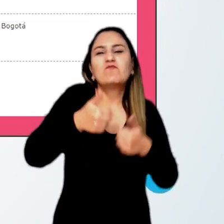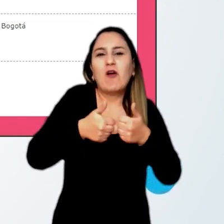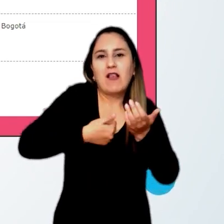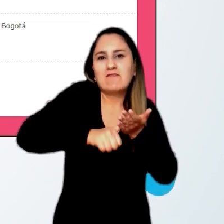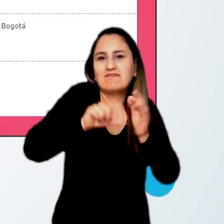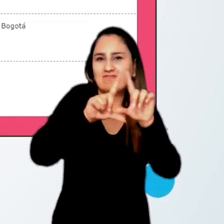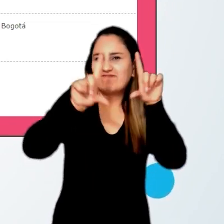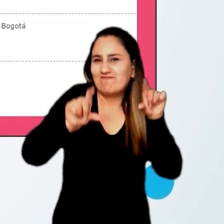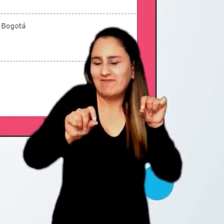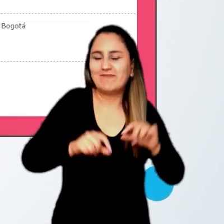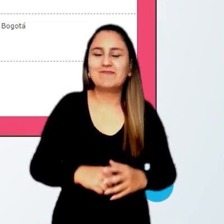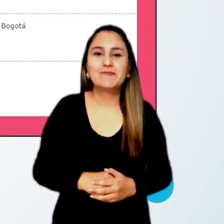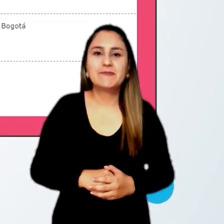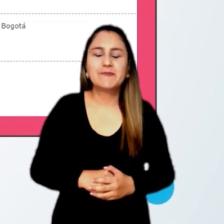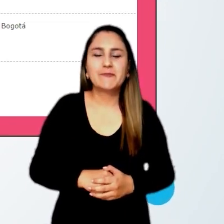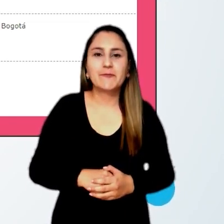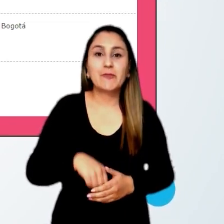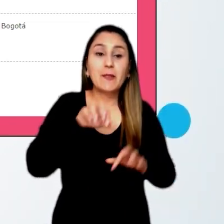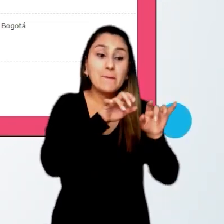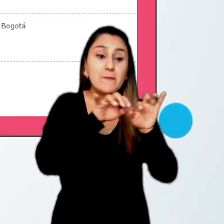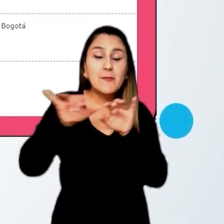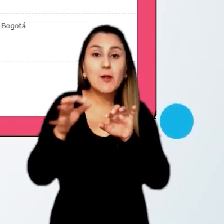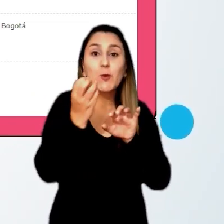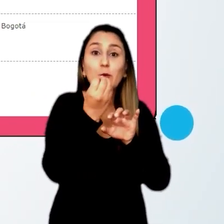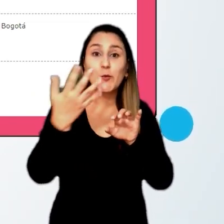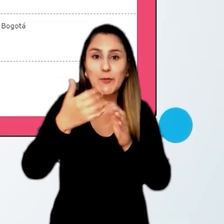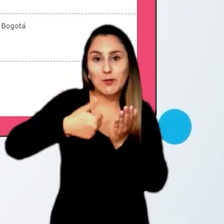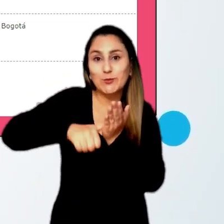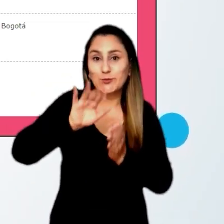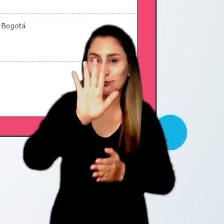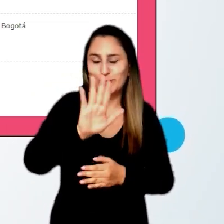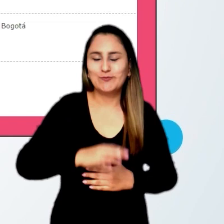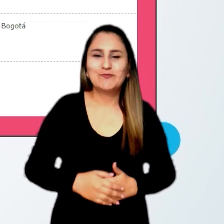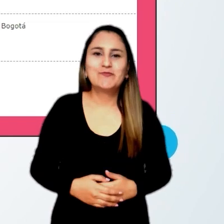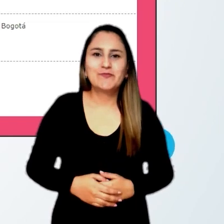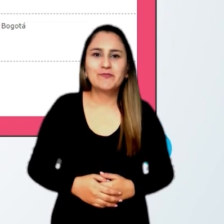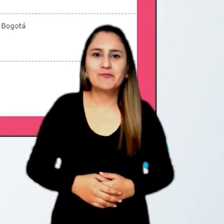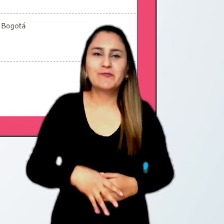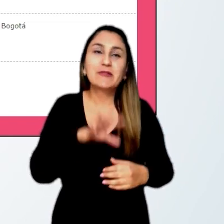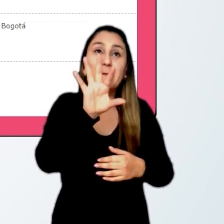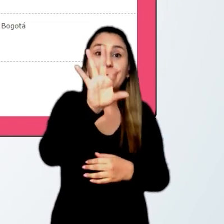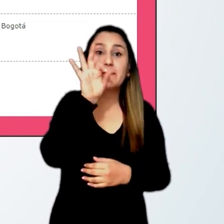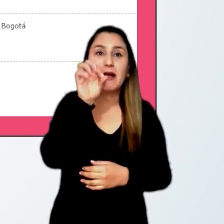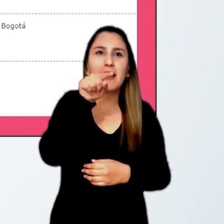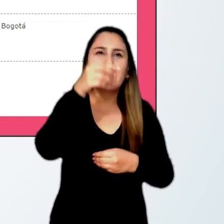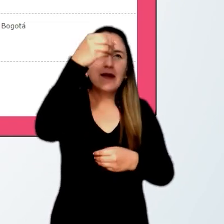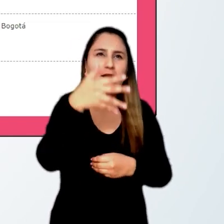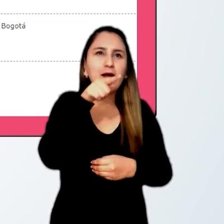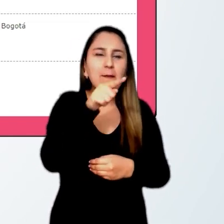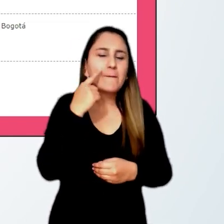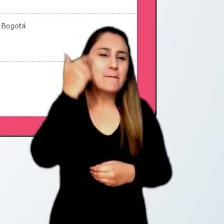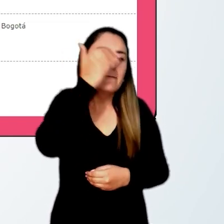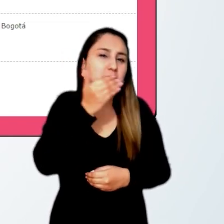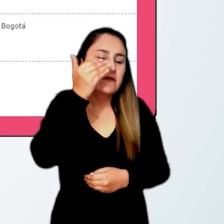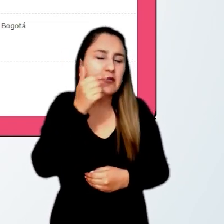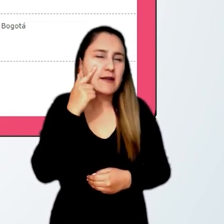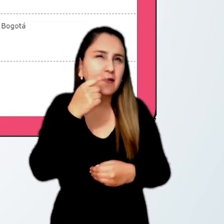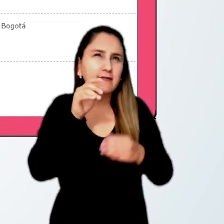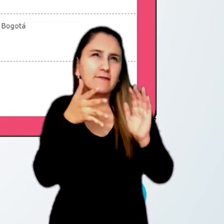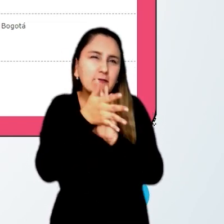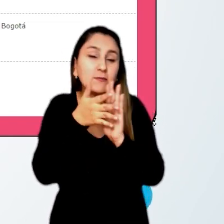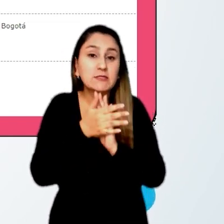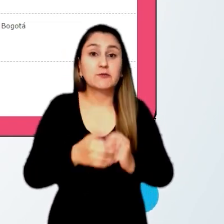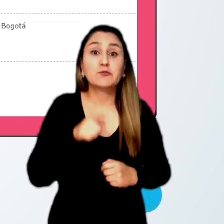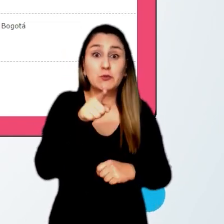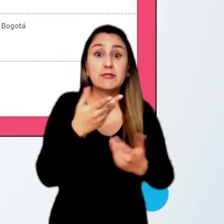documento. Digite el número de documento identidad. Seleccione la opción validar datos. Si